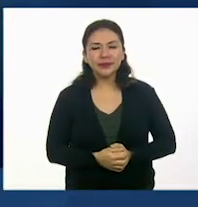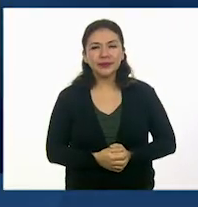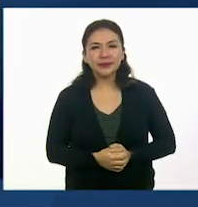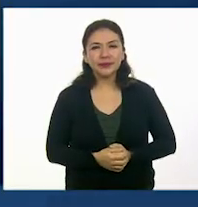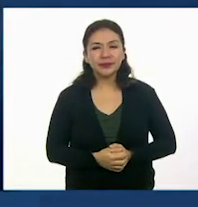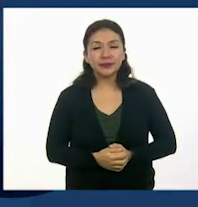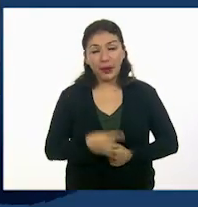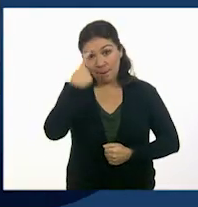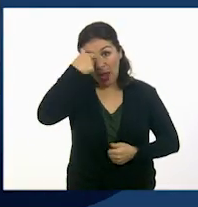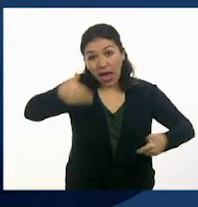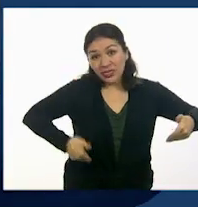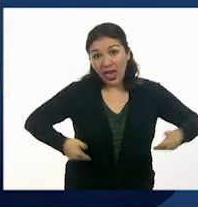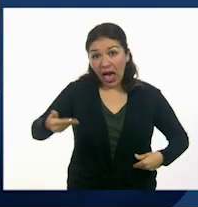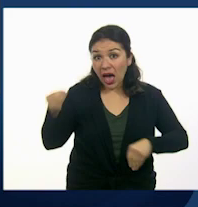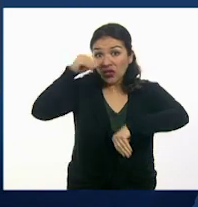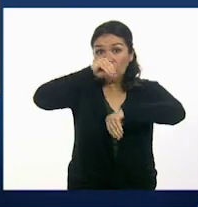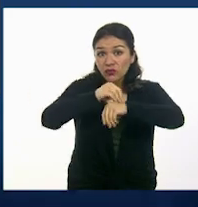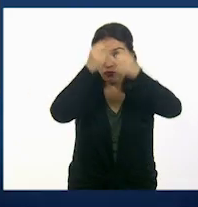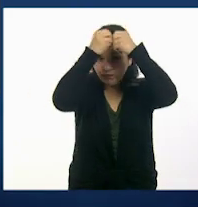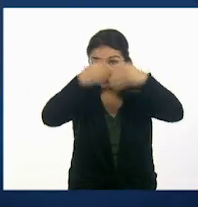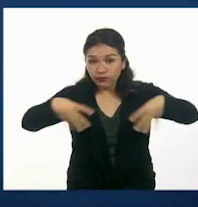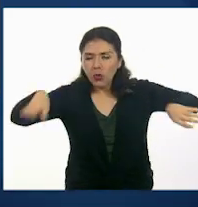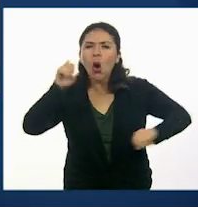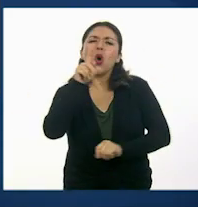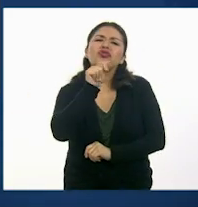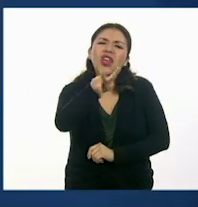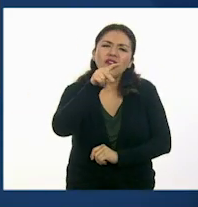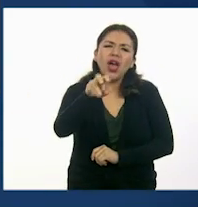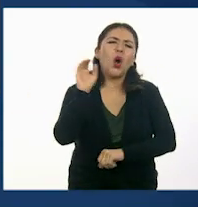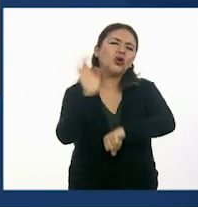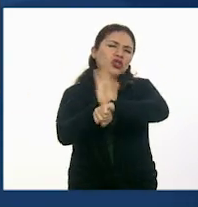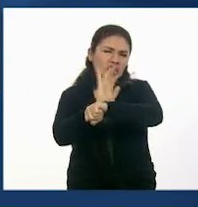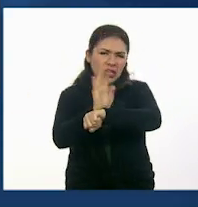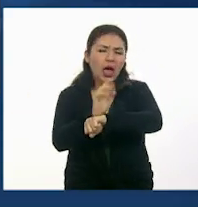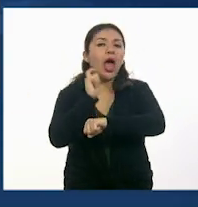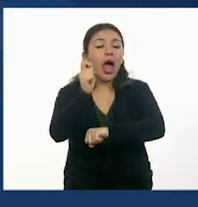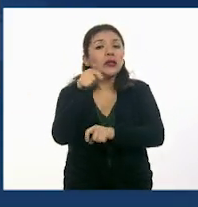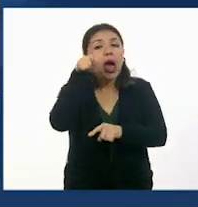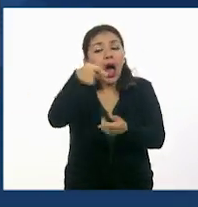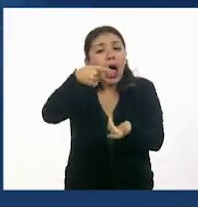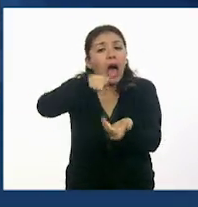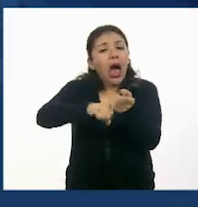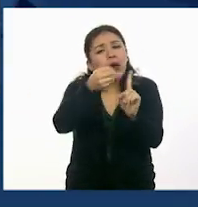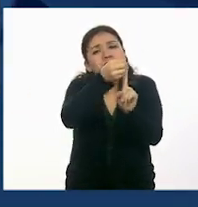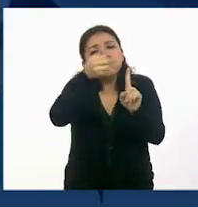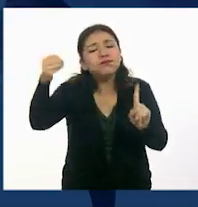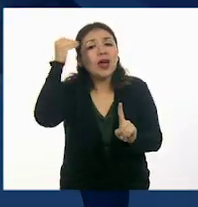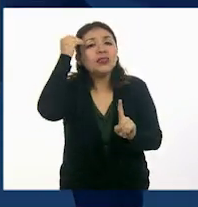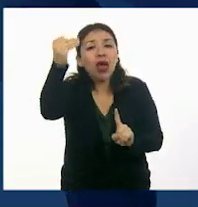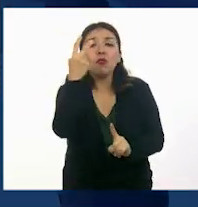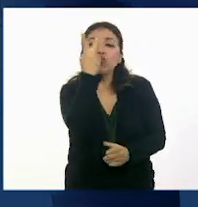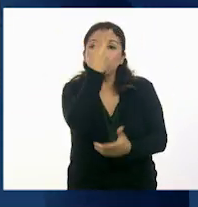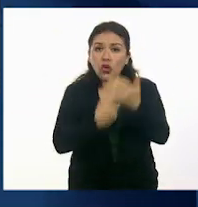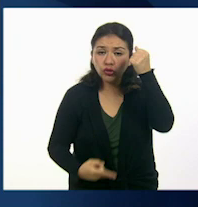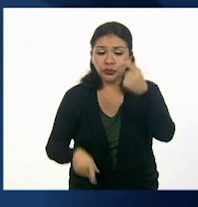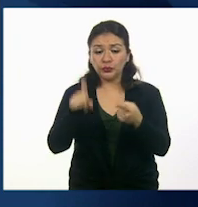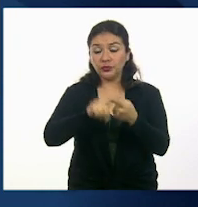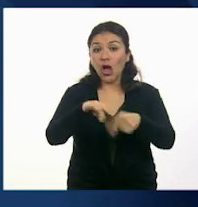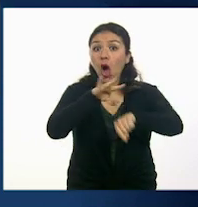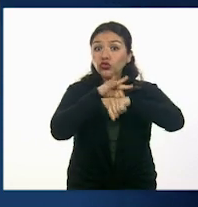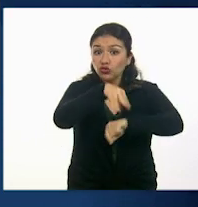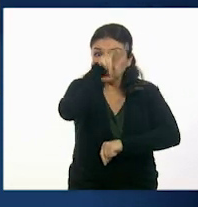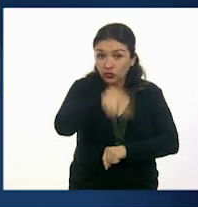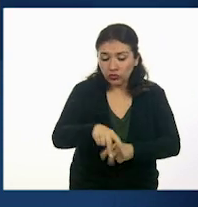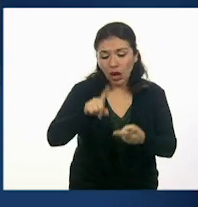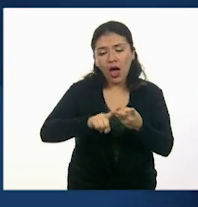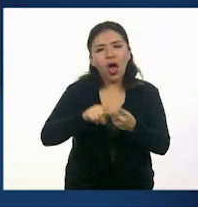Durante una representación teatral, televisiva o cinematográfica, transcurren de forma paralela dos tiempos, el real